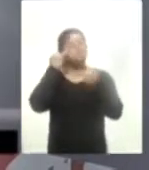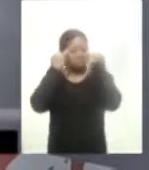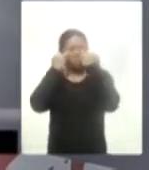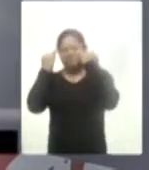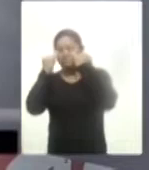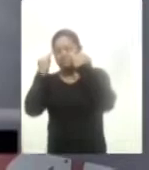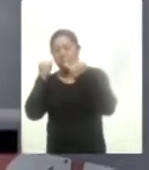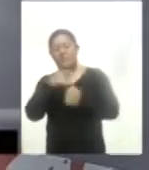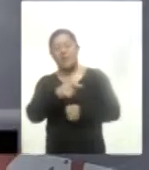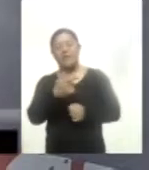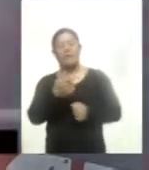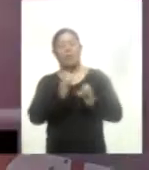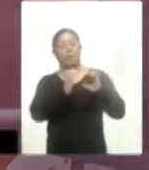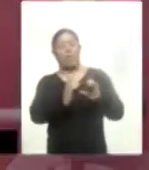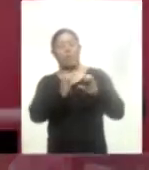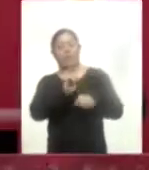Andrés Manuel López Obrador.